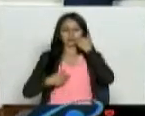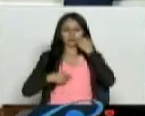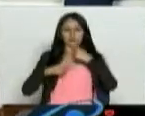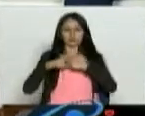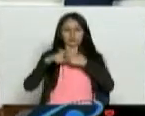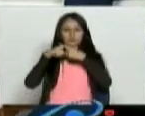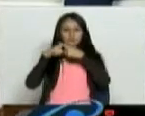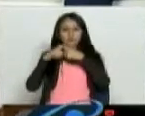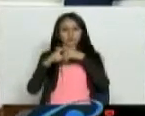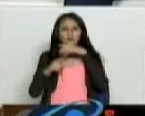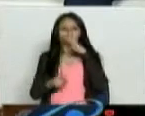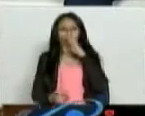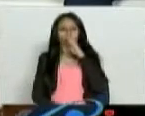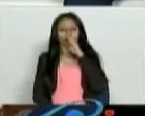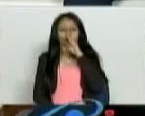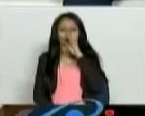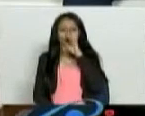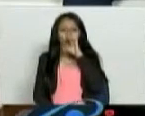pilobacter.